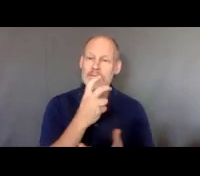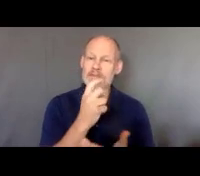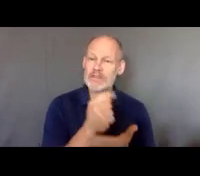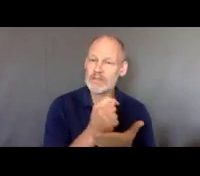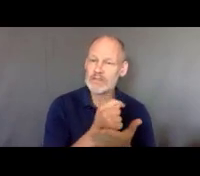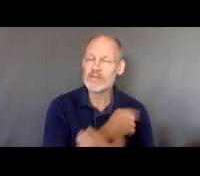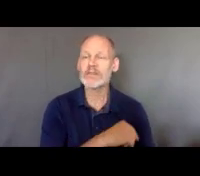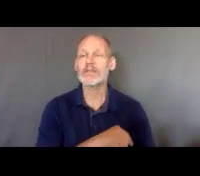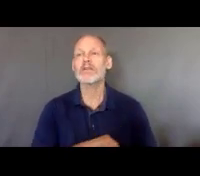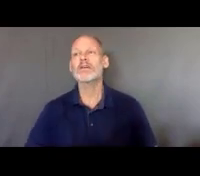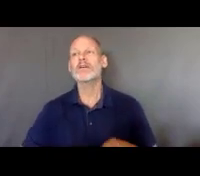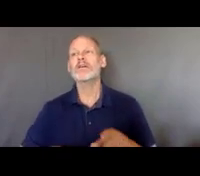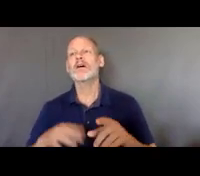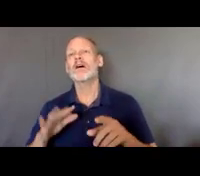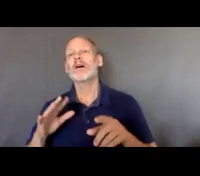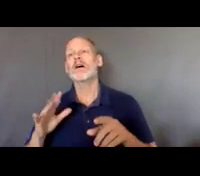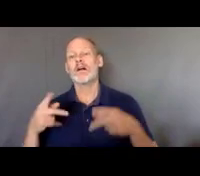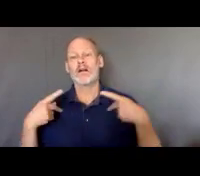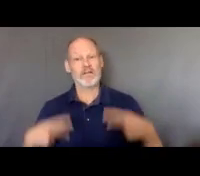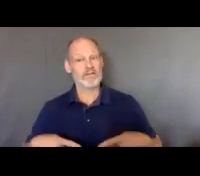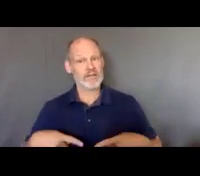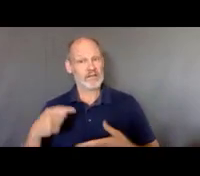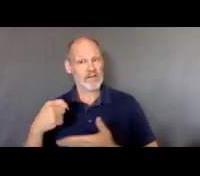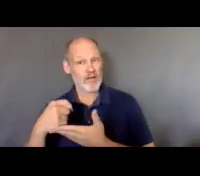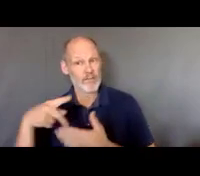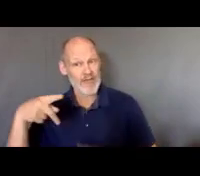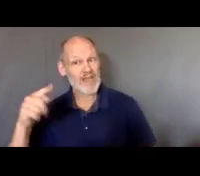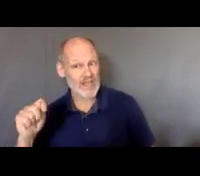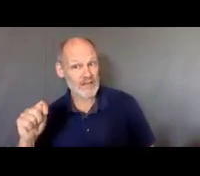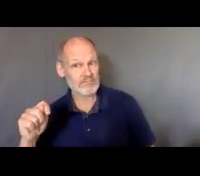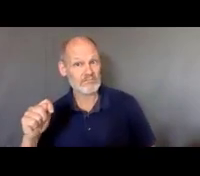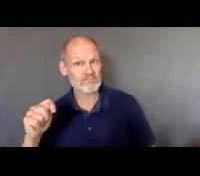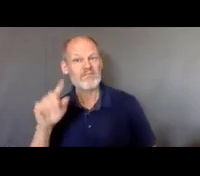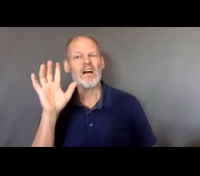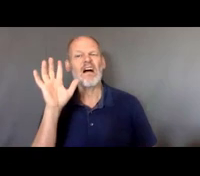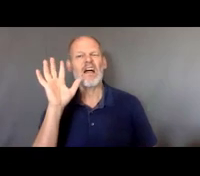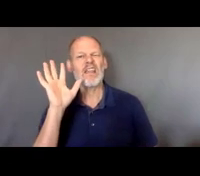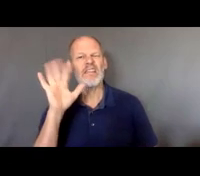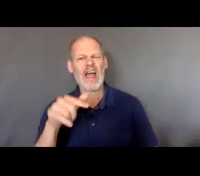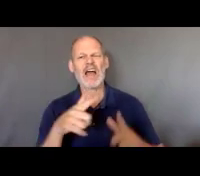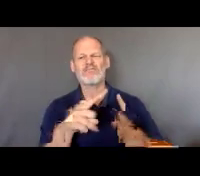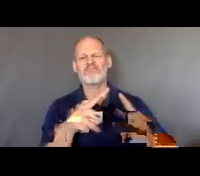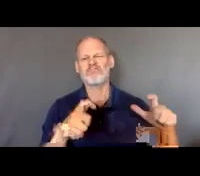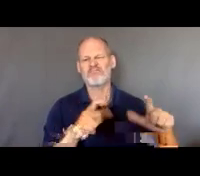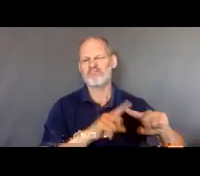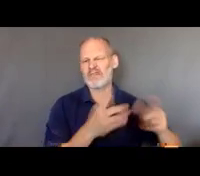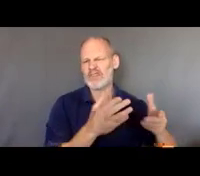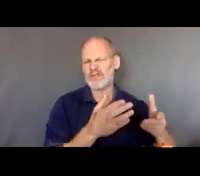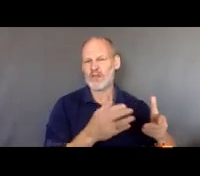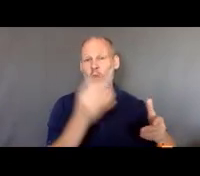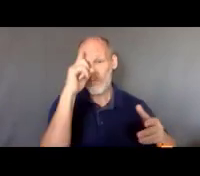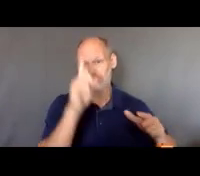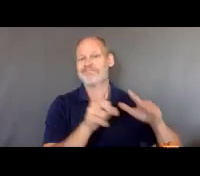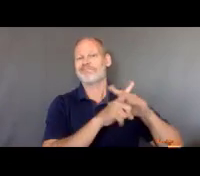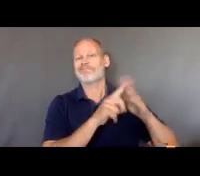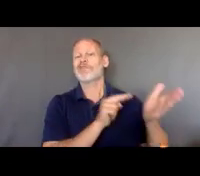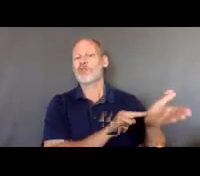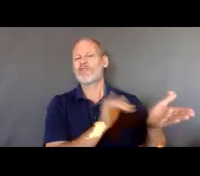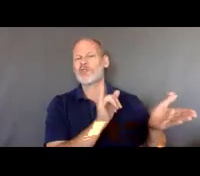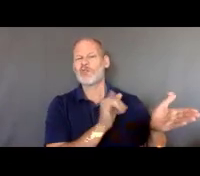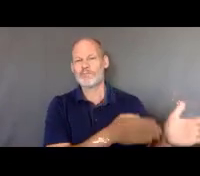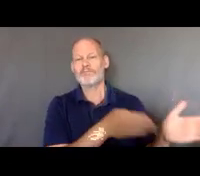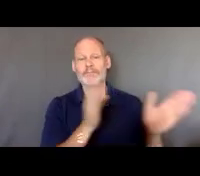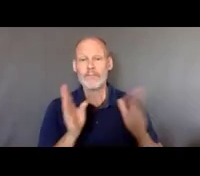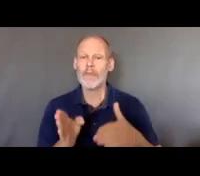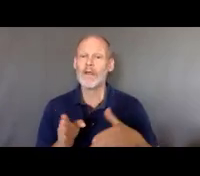lo que era la ayuda para hablar mejor o terapia, para diferentes servicios. además, el IEP